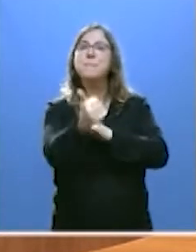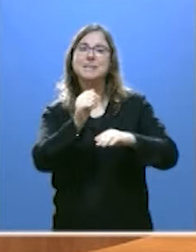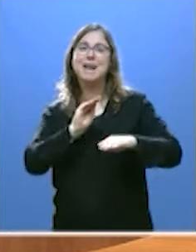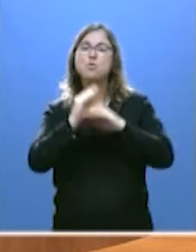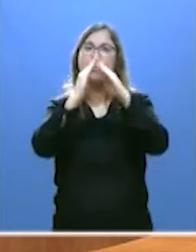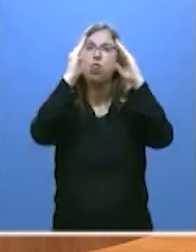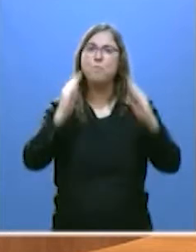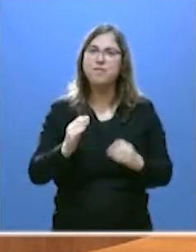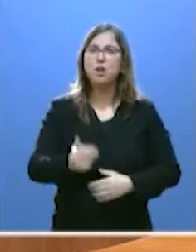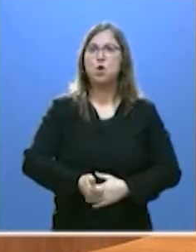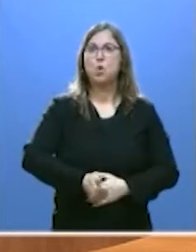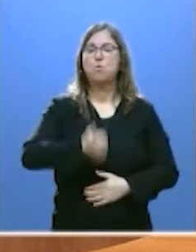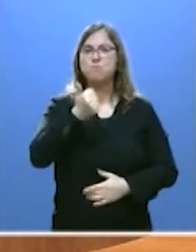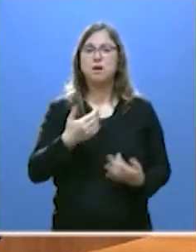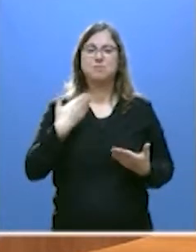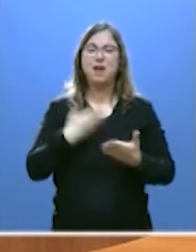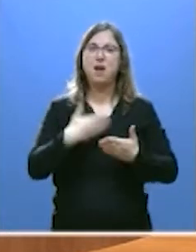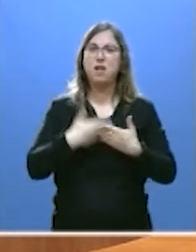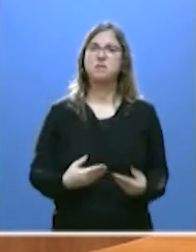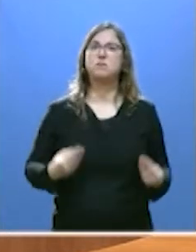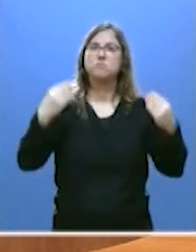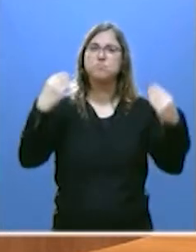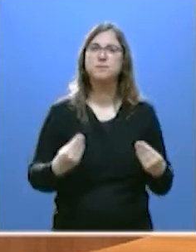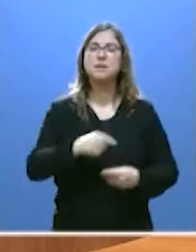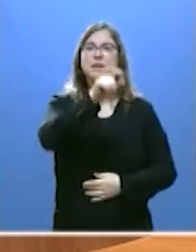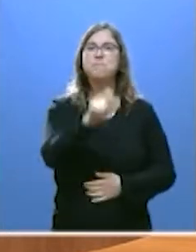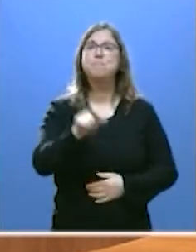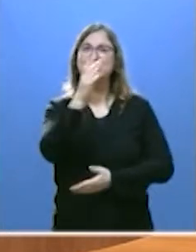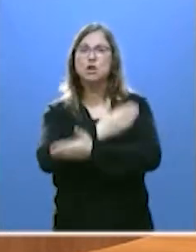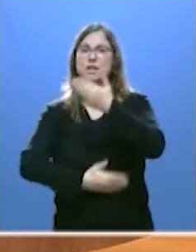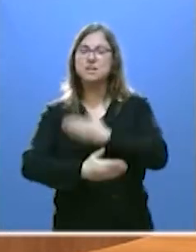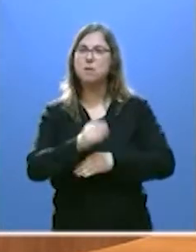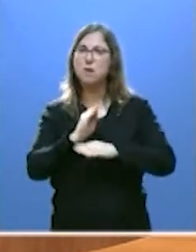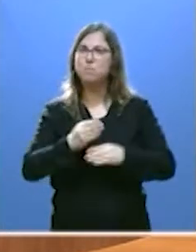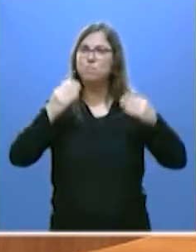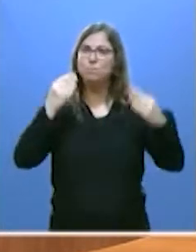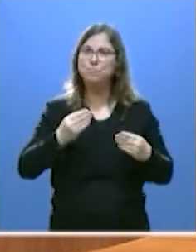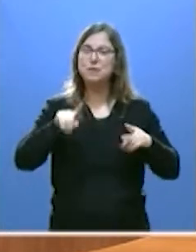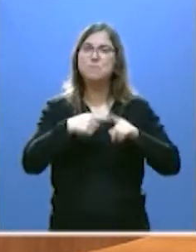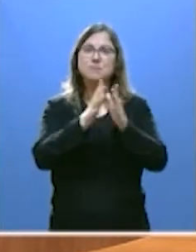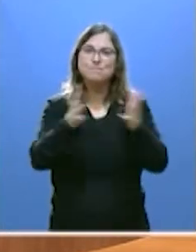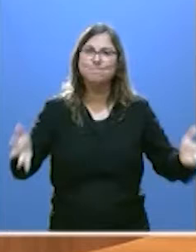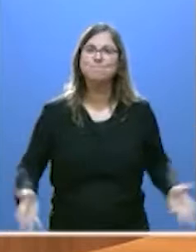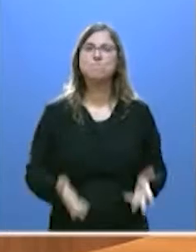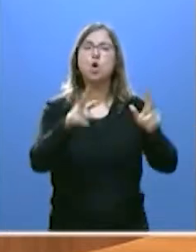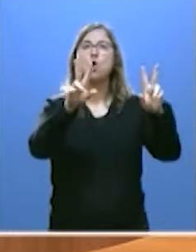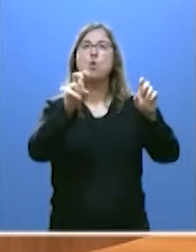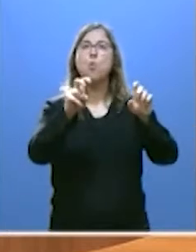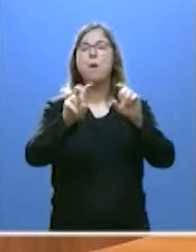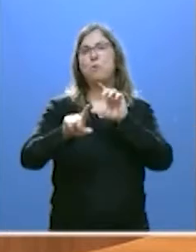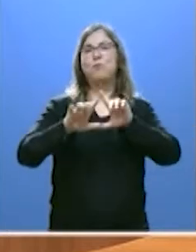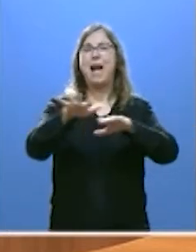domicilio, reforzando las garantías para las personas con discapacidad. Vamos a impulsar un nuevo marco que